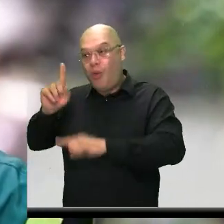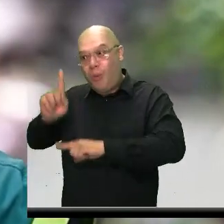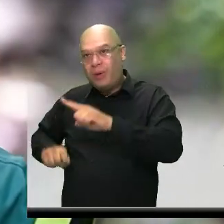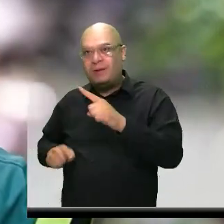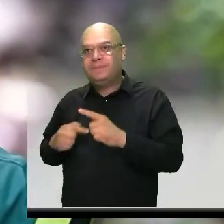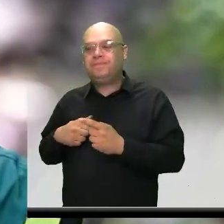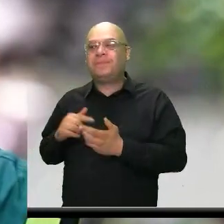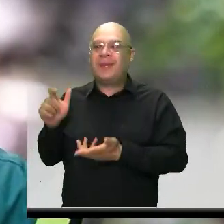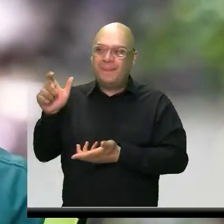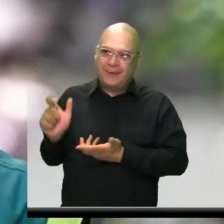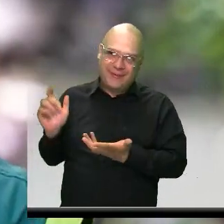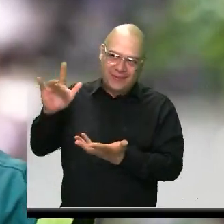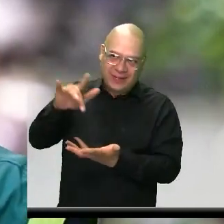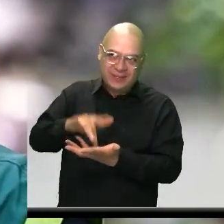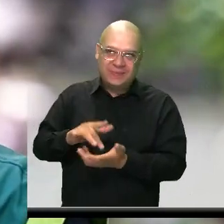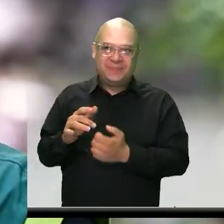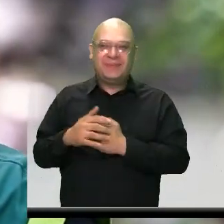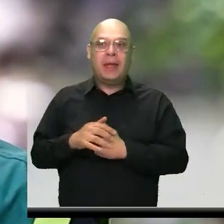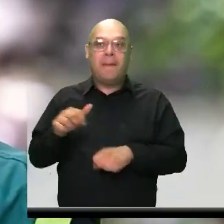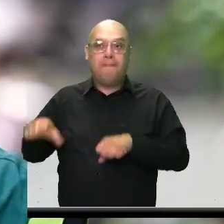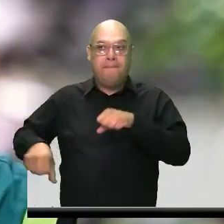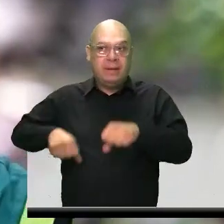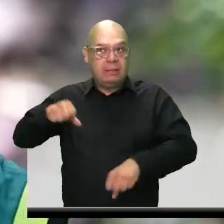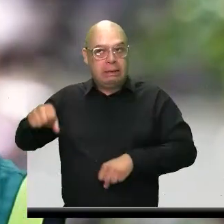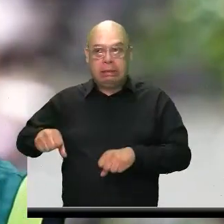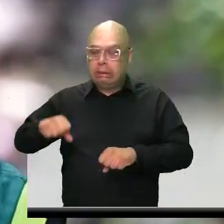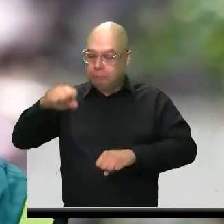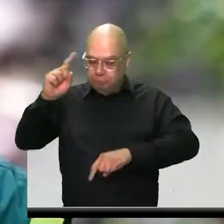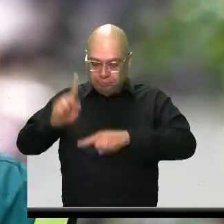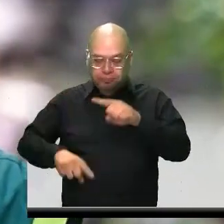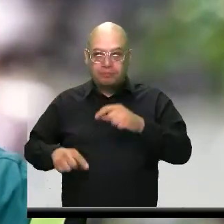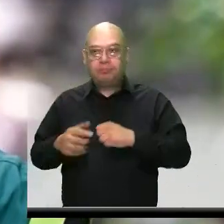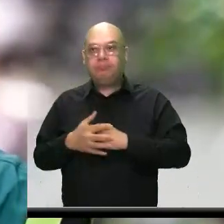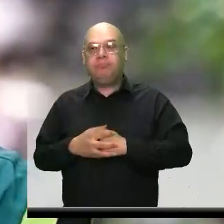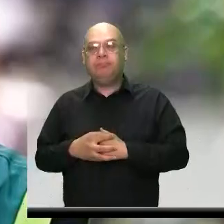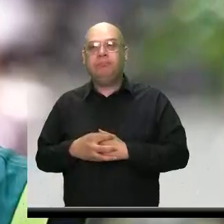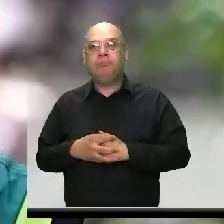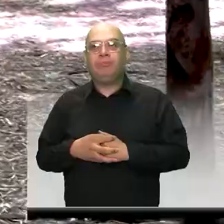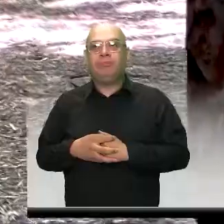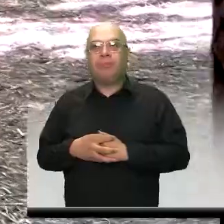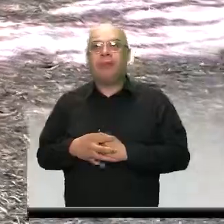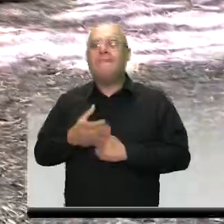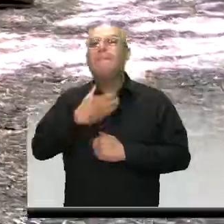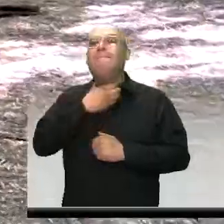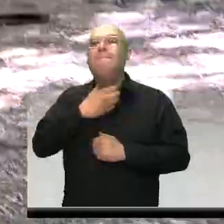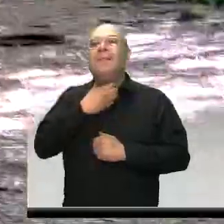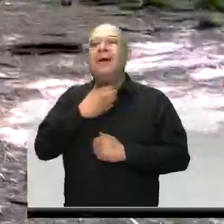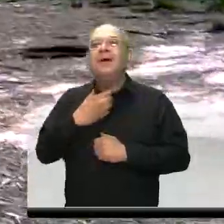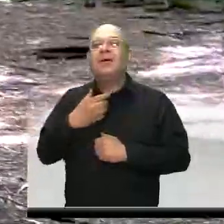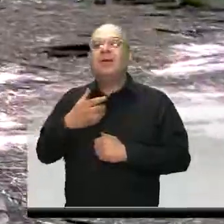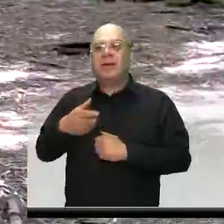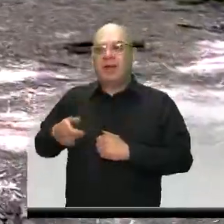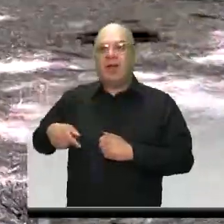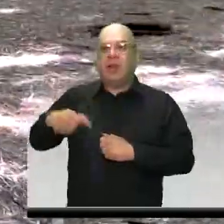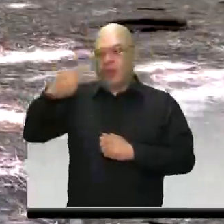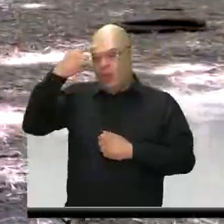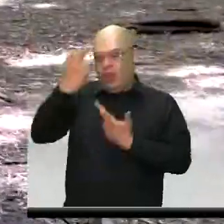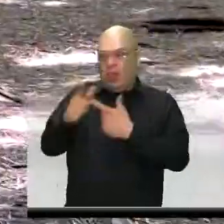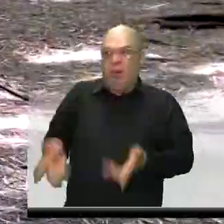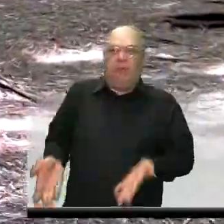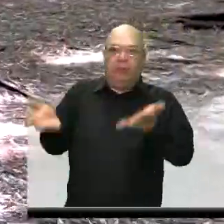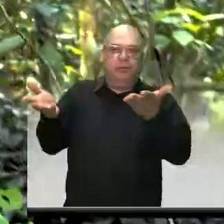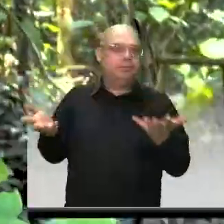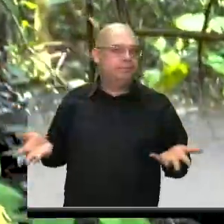vienen a andar en bicicleta, a sacar su perro sin tradilla. ¿Por qué es importante tener un